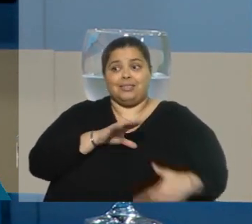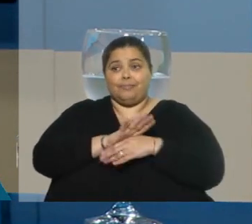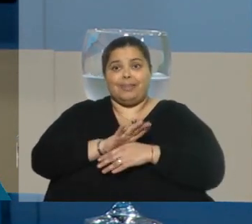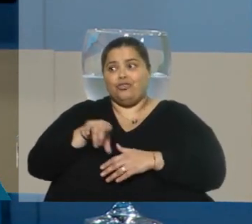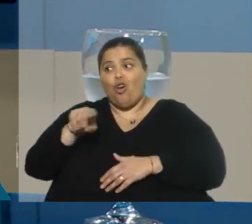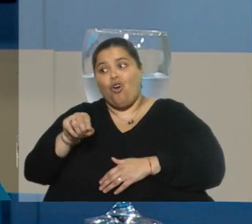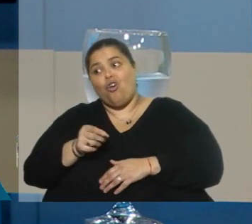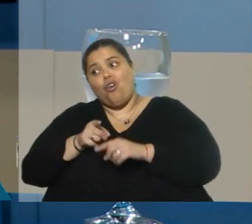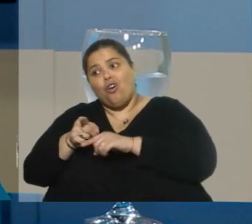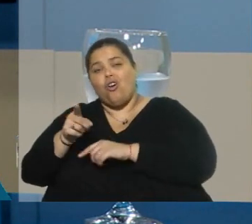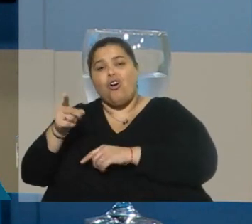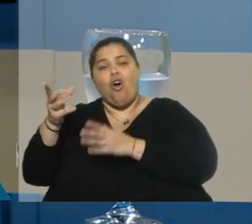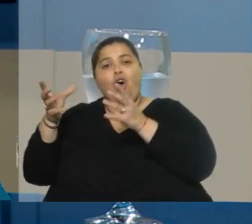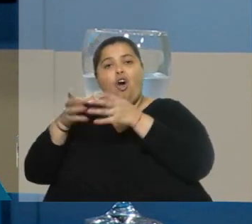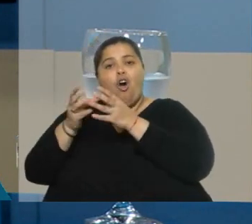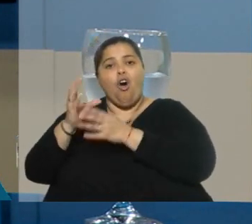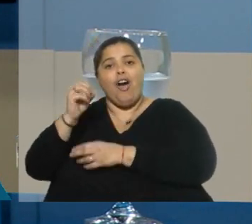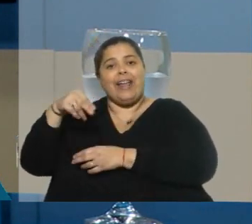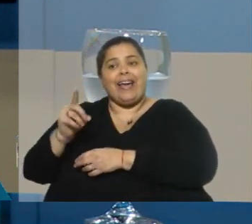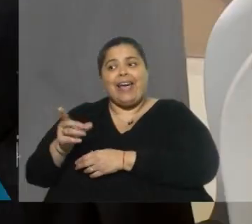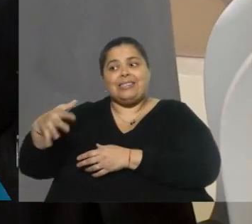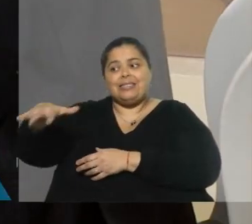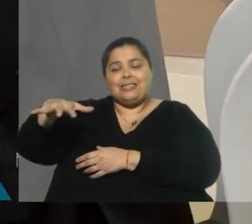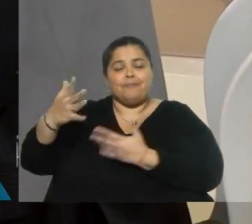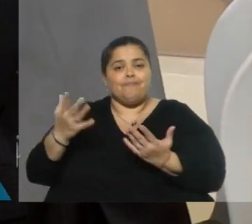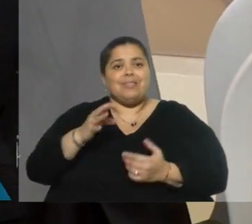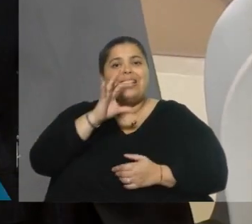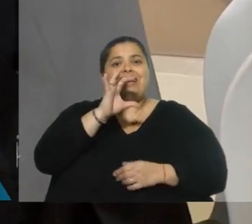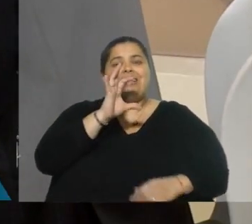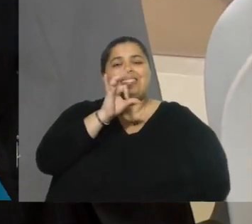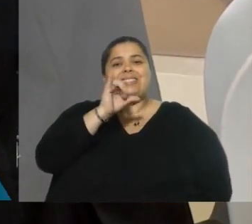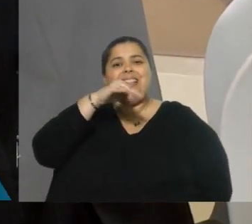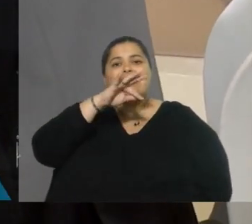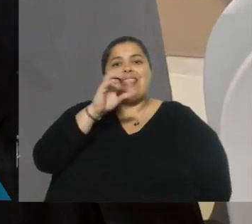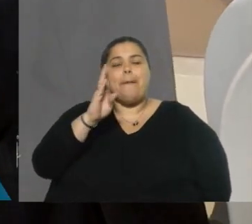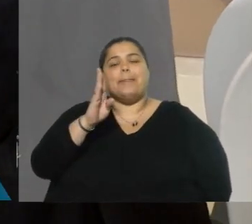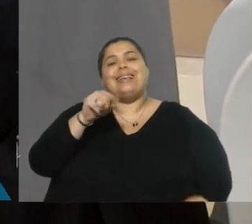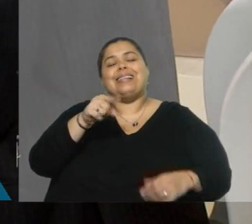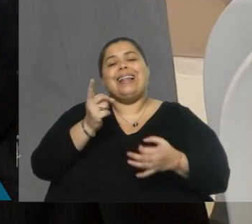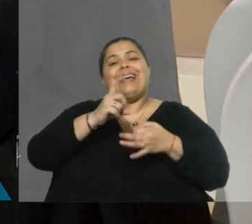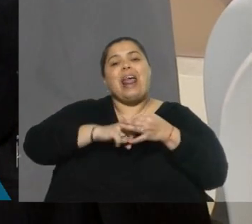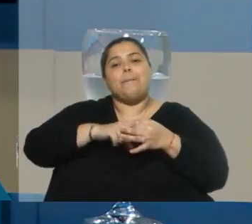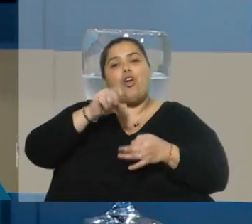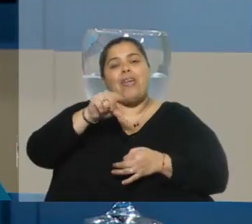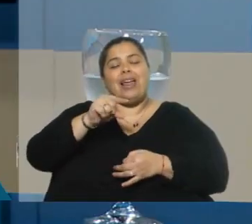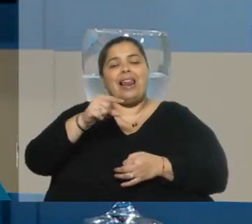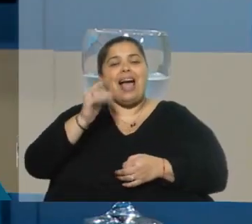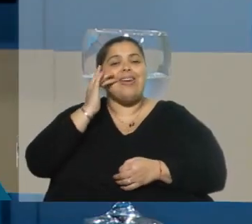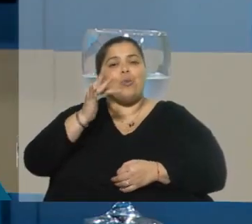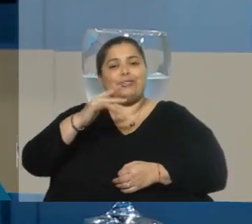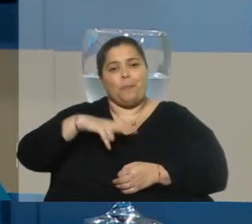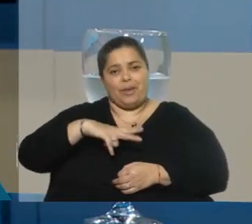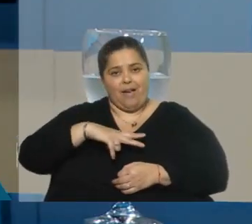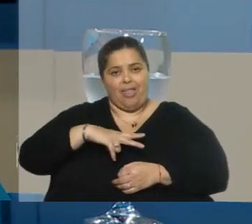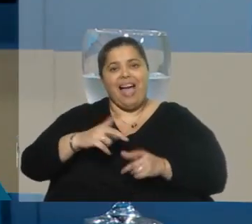sociales. Nosotros no somos el empleador de Sintep. Sintep es el gremio de la educación privada. Claro. Ahí está, para aclararlo. Y entre sus afiliados están